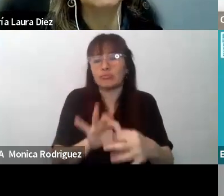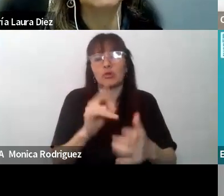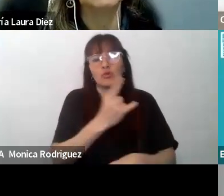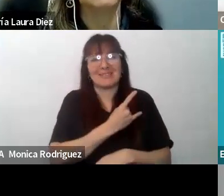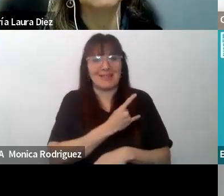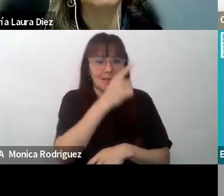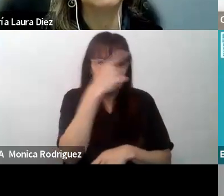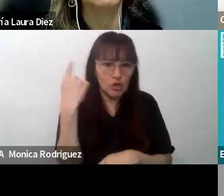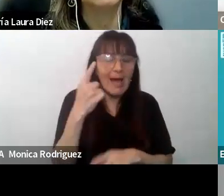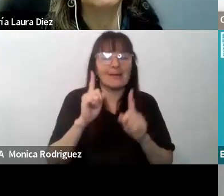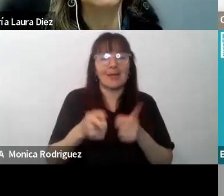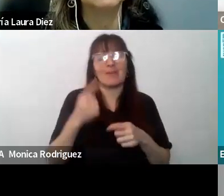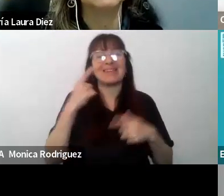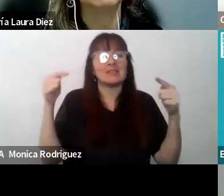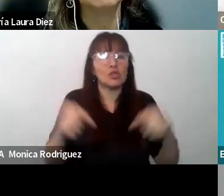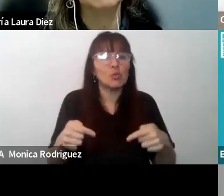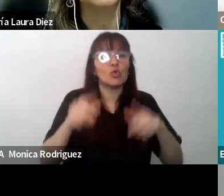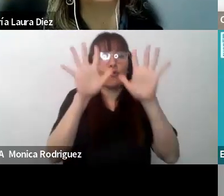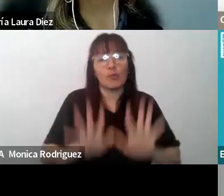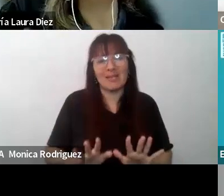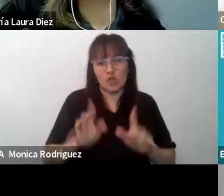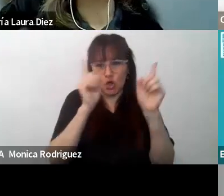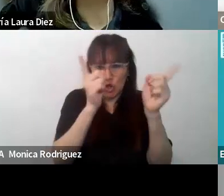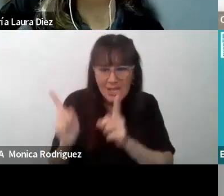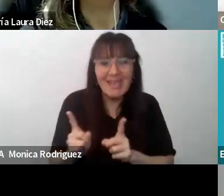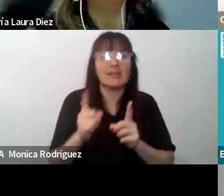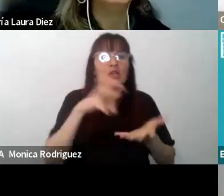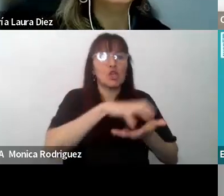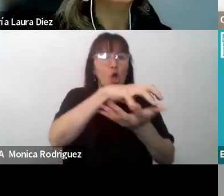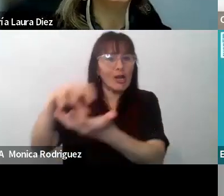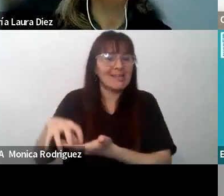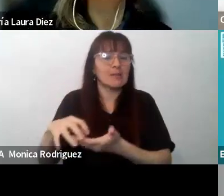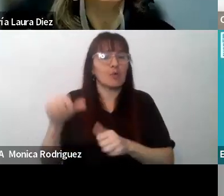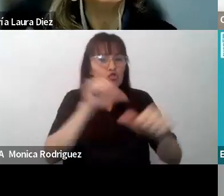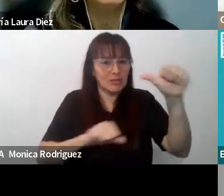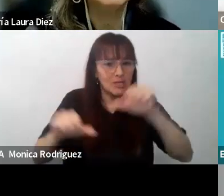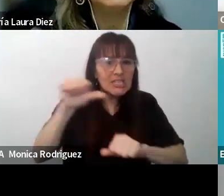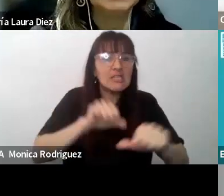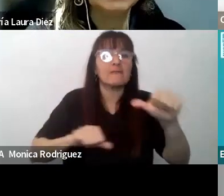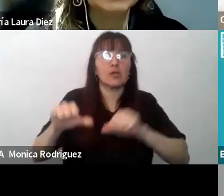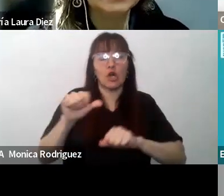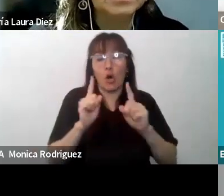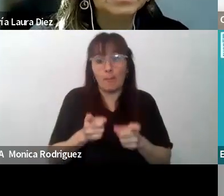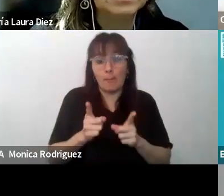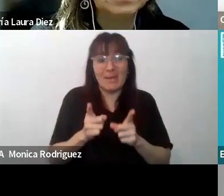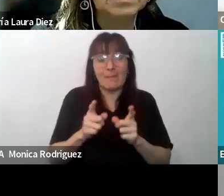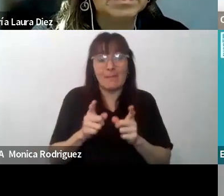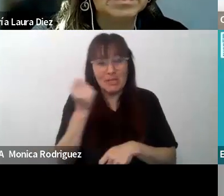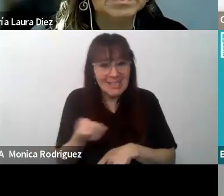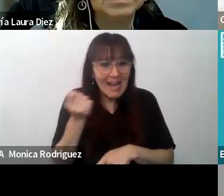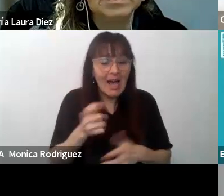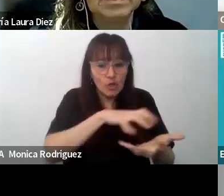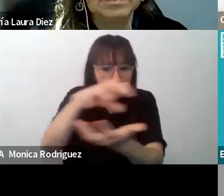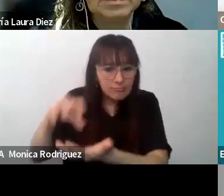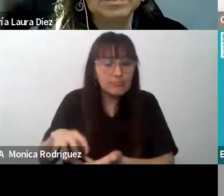con institutos de formación docente, con organismos científicos, con los sindicatos nacionales y